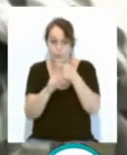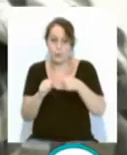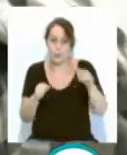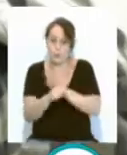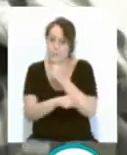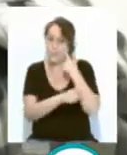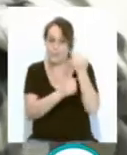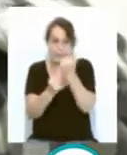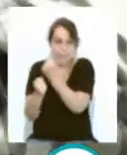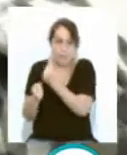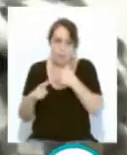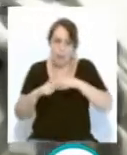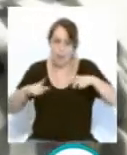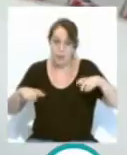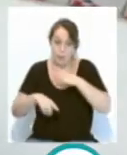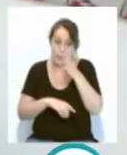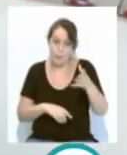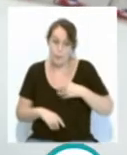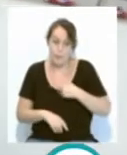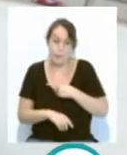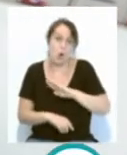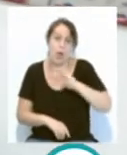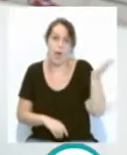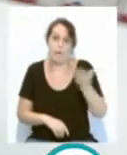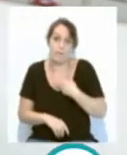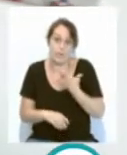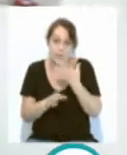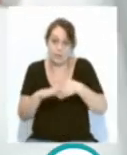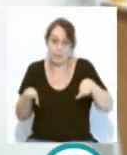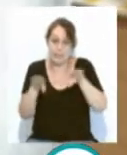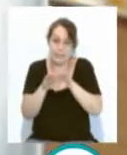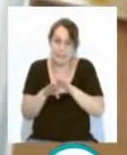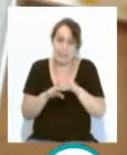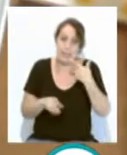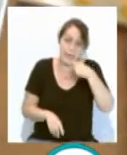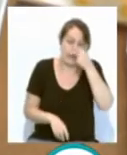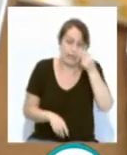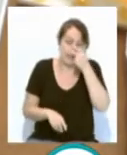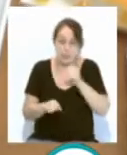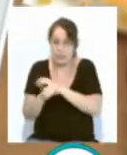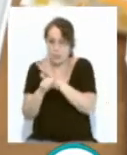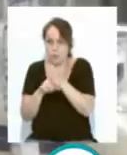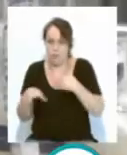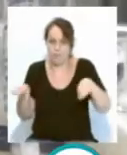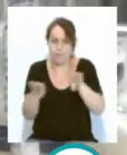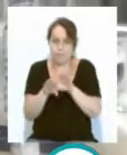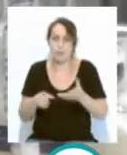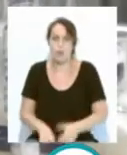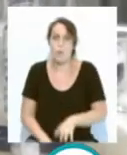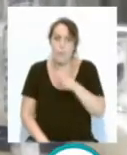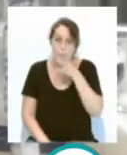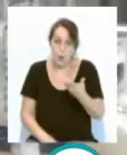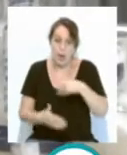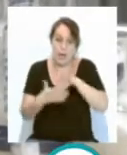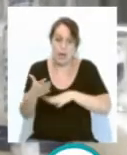cobertura sanitaria ante la incidencia que provocará una más que probable coincidencia de los efectos de la gripe y de la COVID-19. Por ello, el